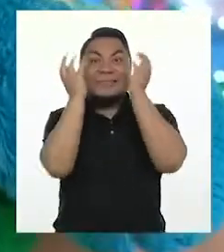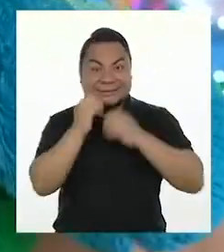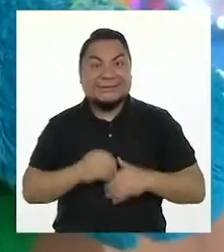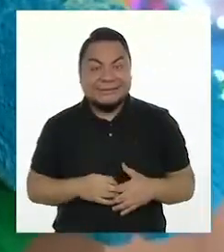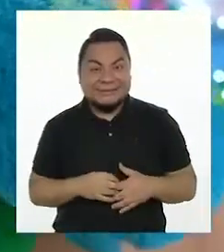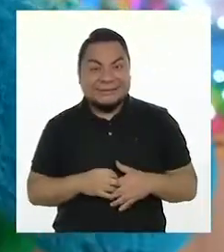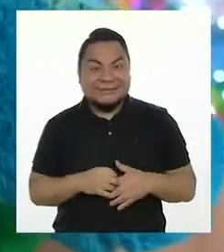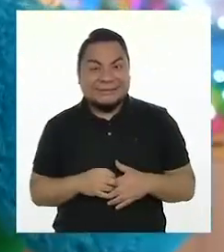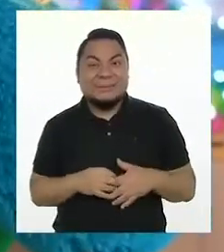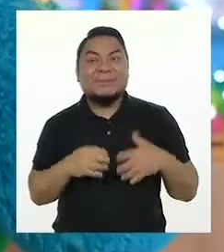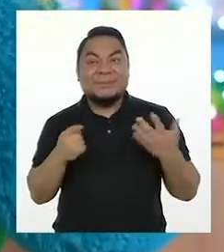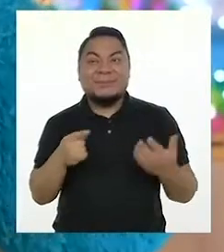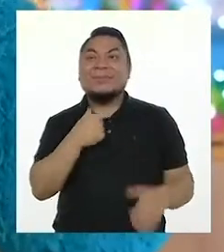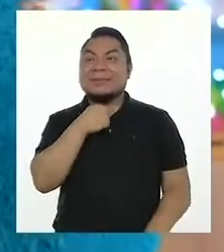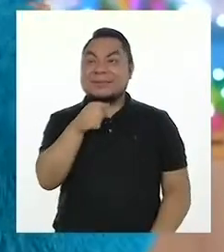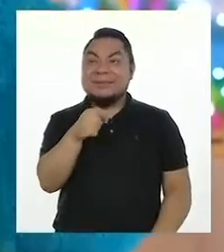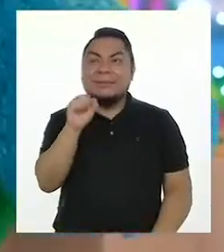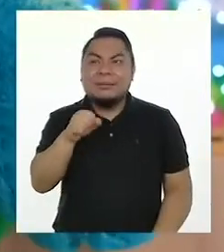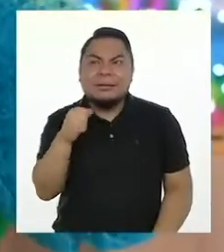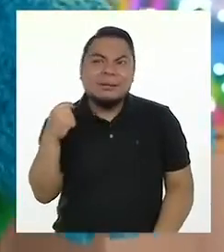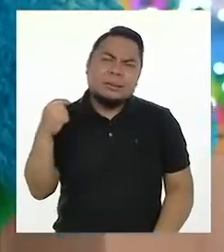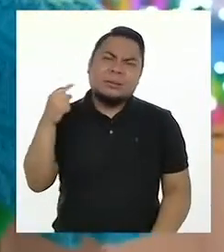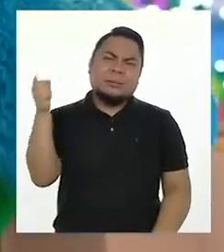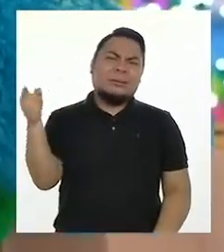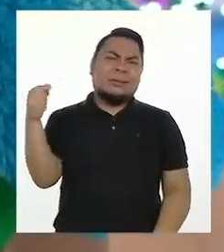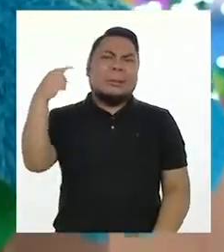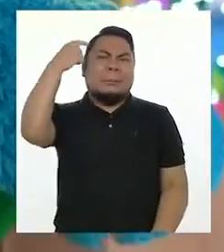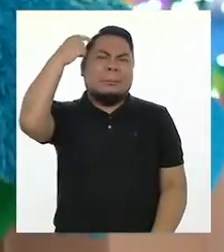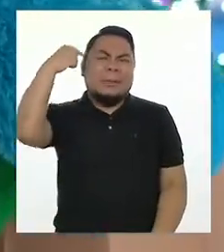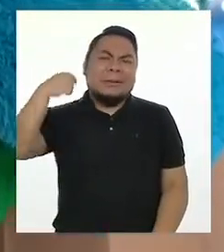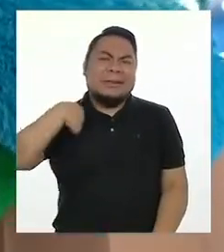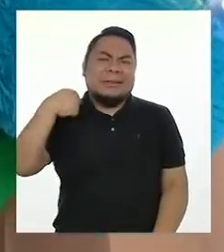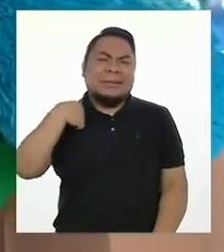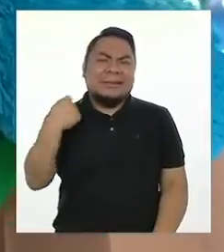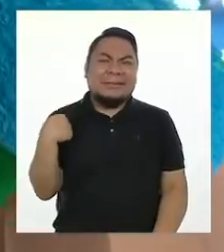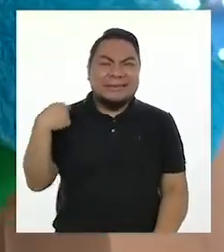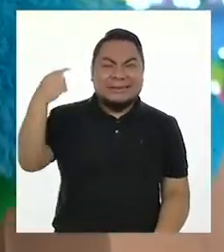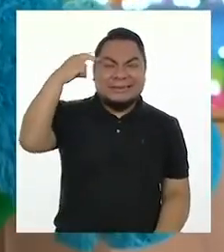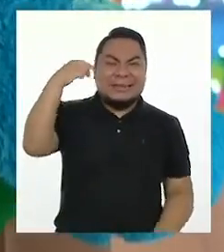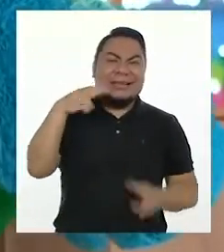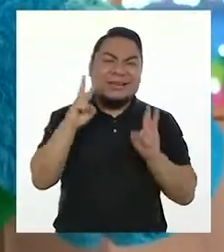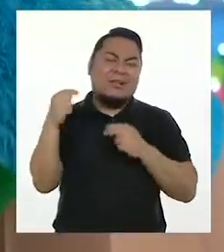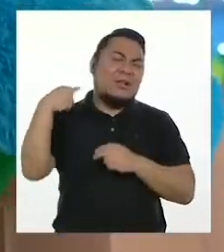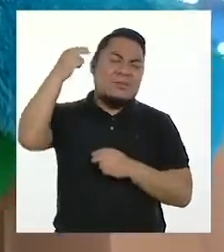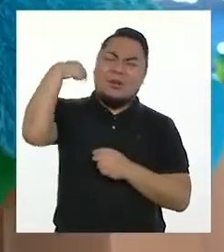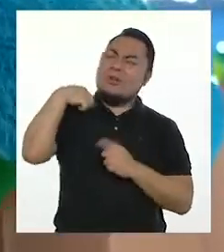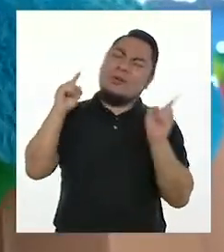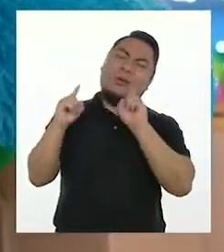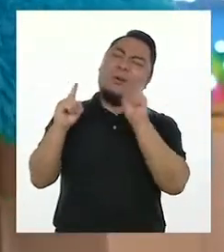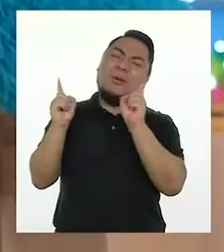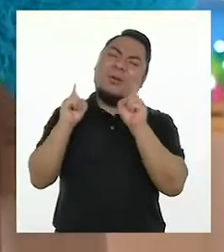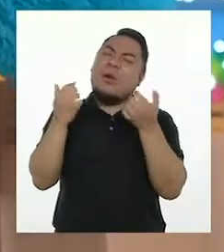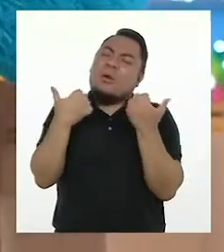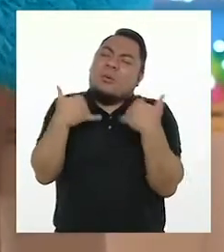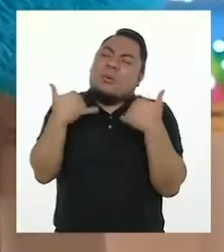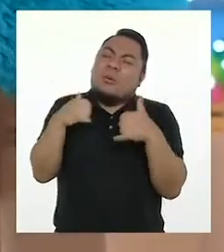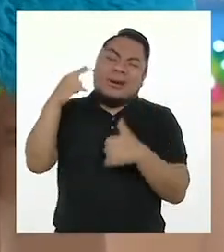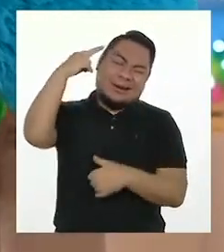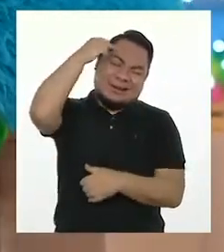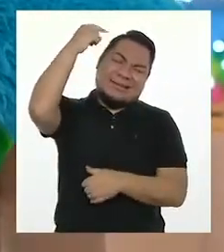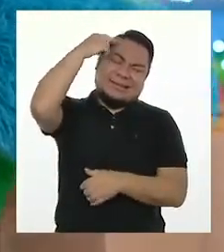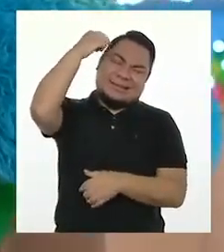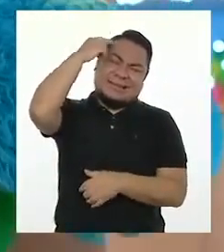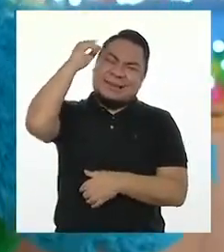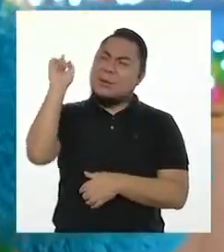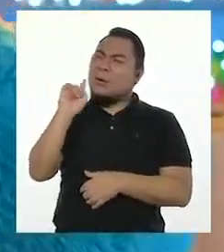¿Qué? No me pasa. Cu, estás pensando que mi disfraz es una ensalada de verdad. No, yo no soy una ensalada. No, me picotes,